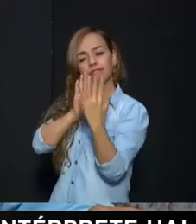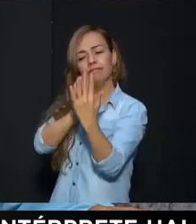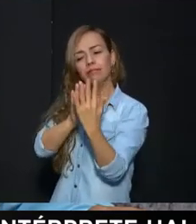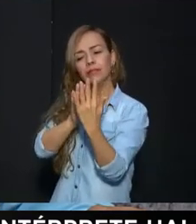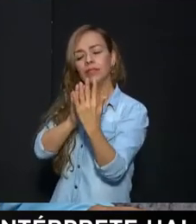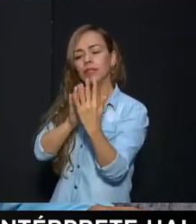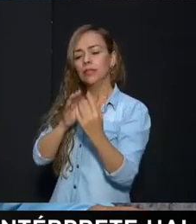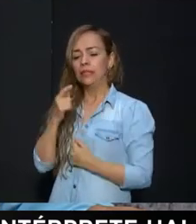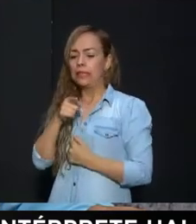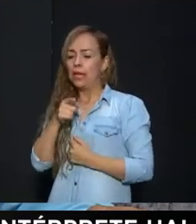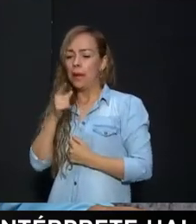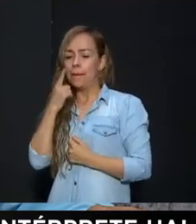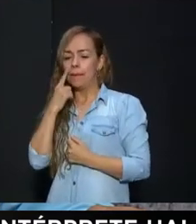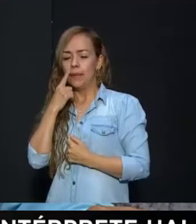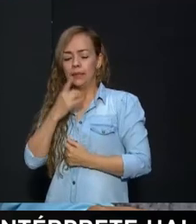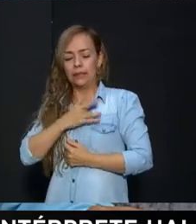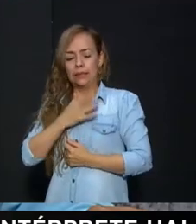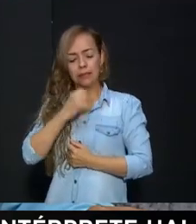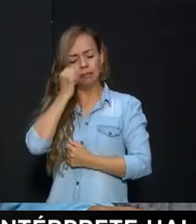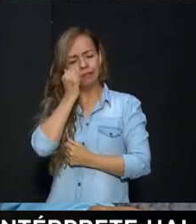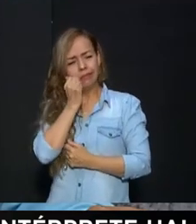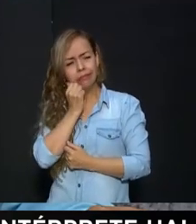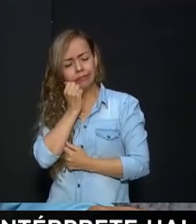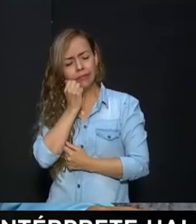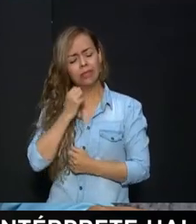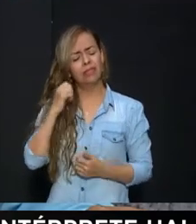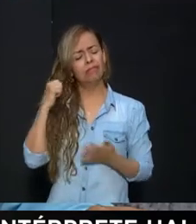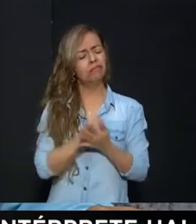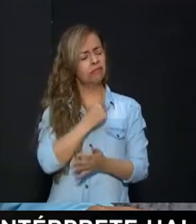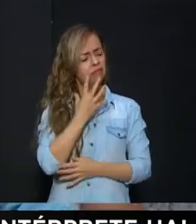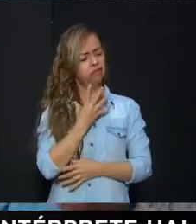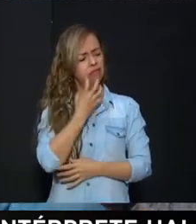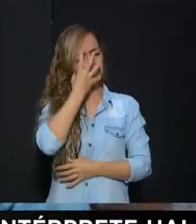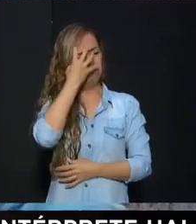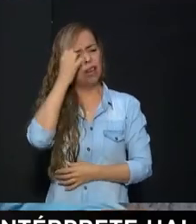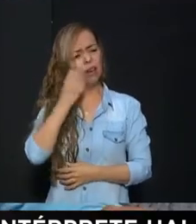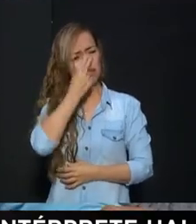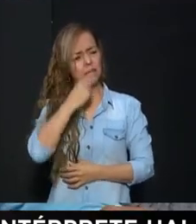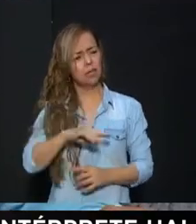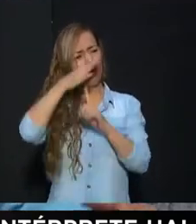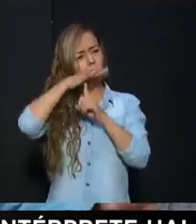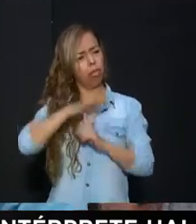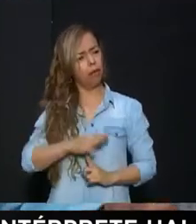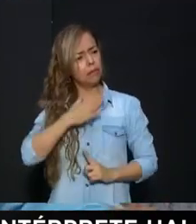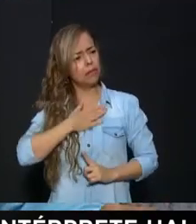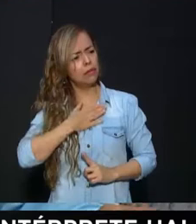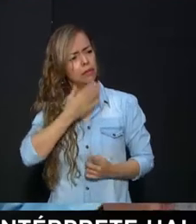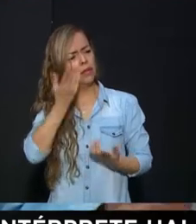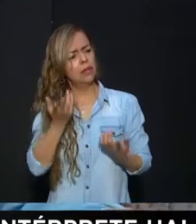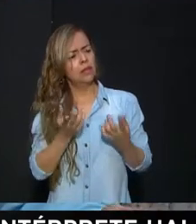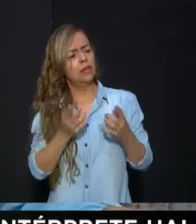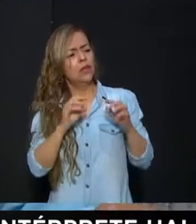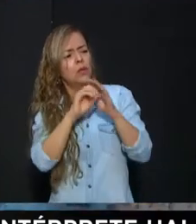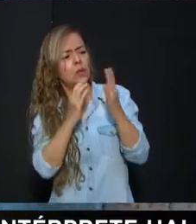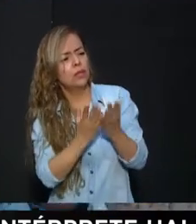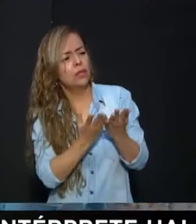tristeza y rabia, ¿sí? Cuando ven que sus hijos o estos familiares son rechazados por un entorno educativo,